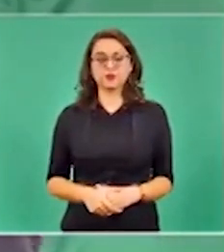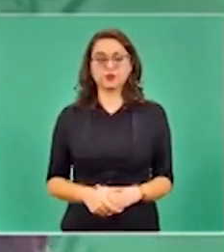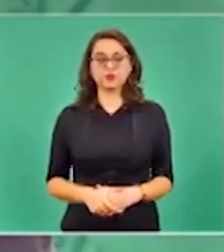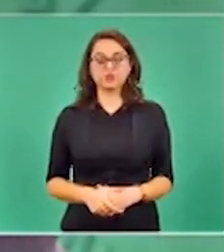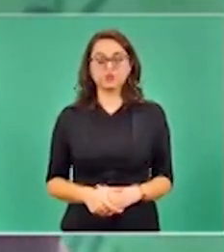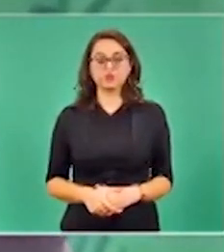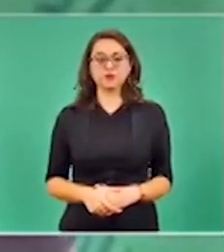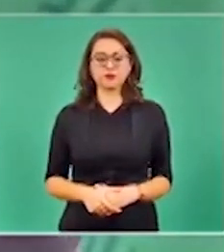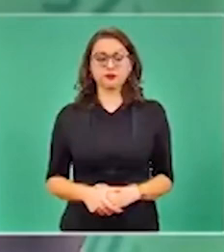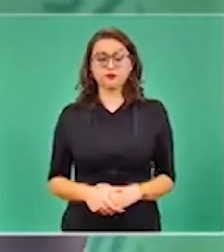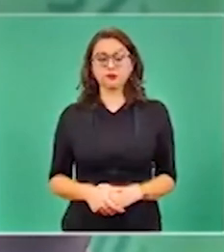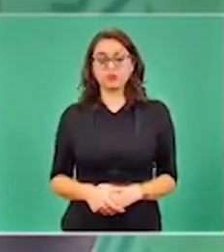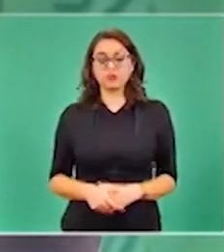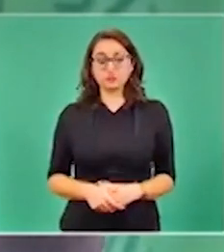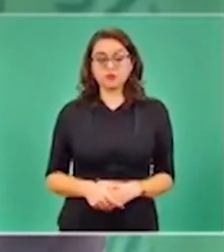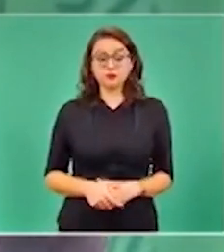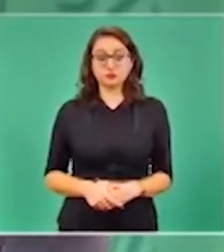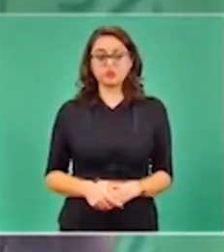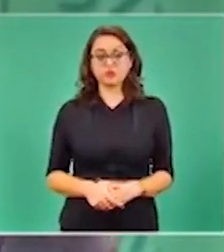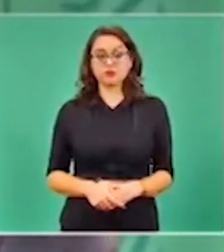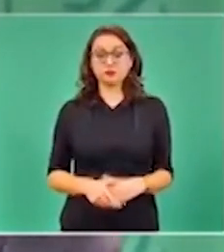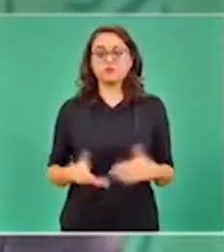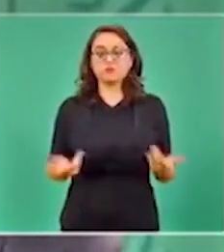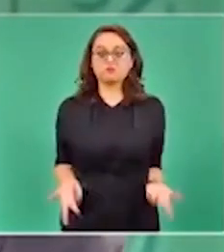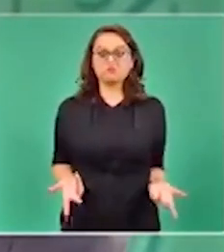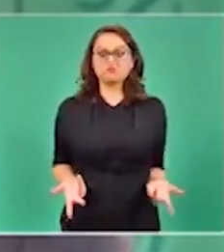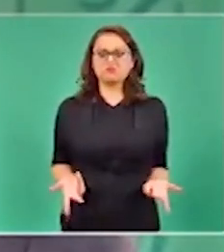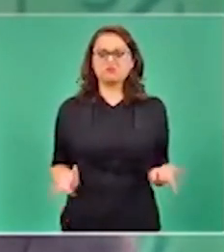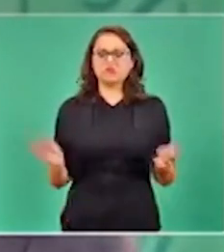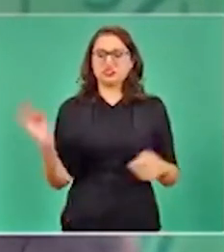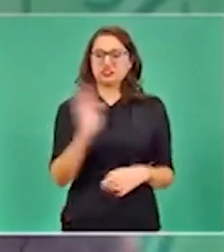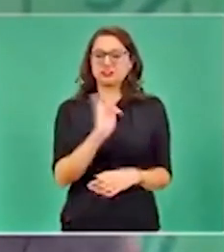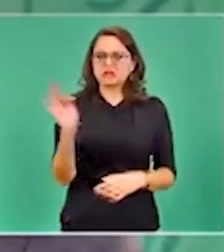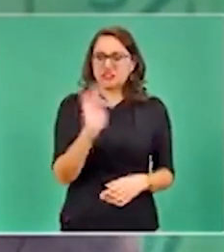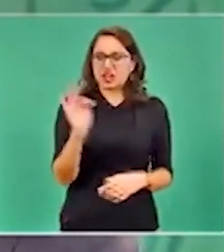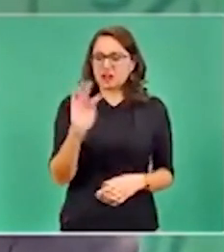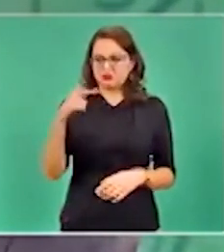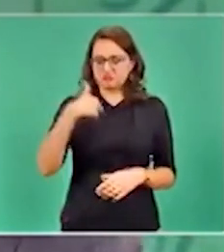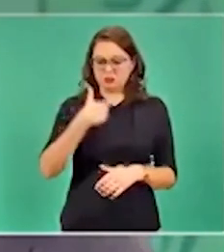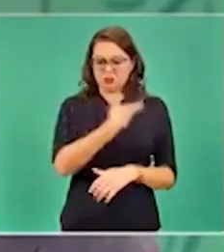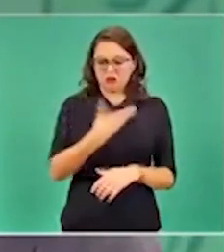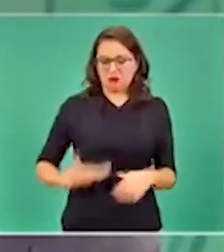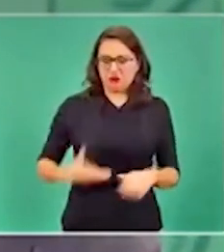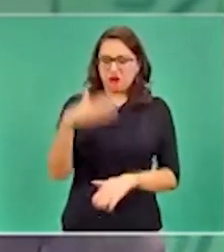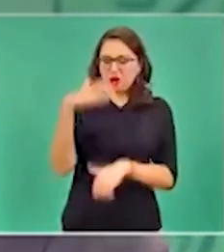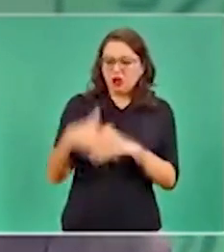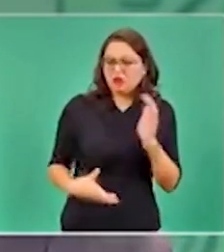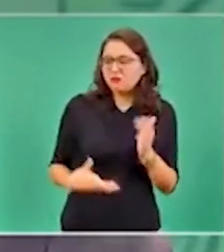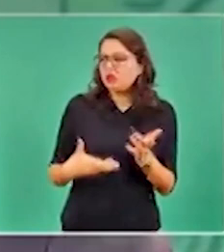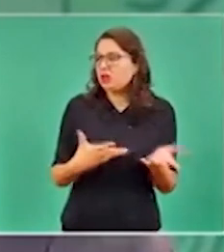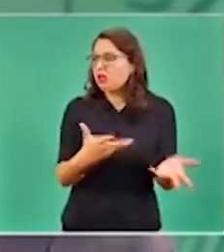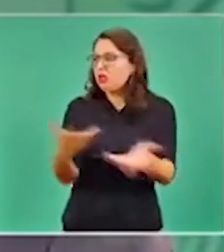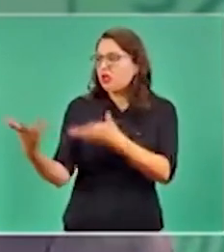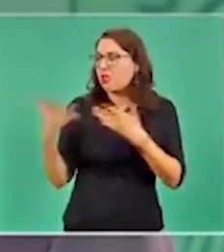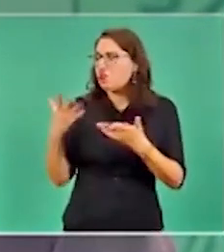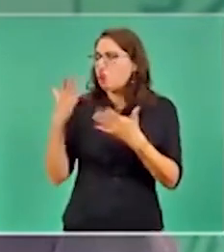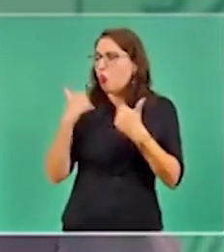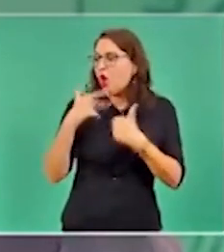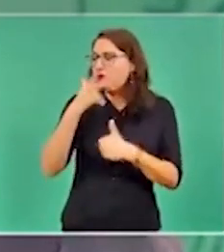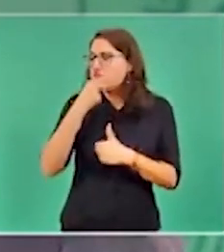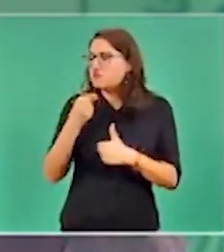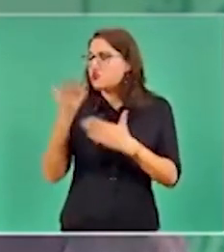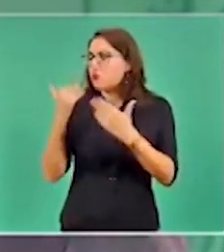gente con capacidad, mujeres, hombres, hay muchísimos para